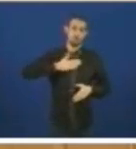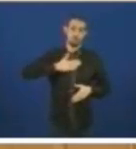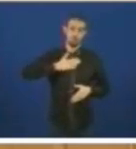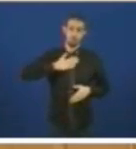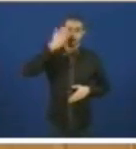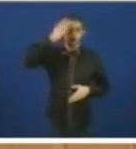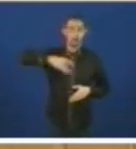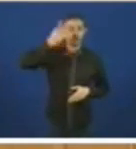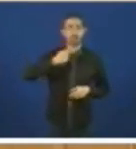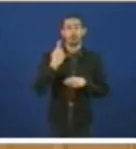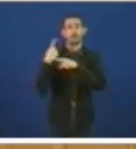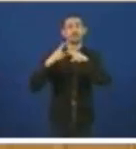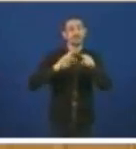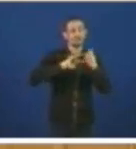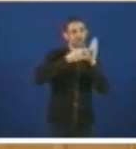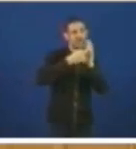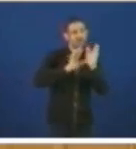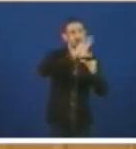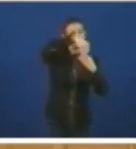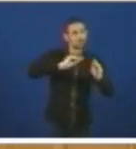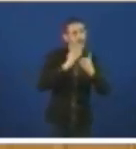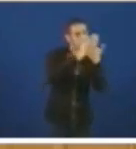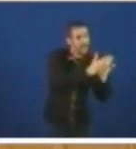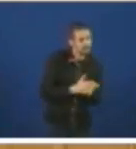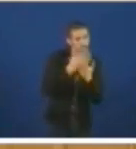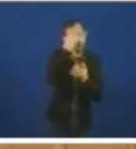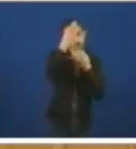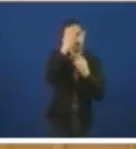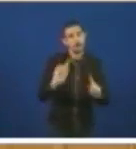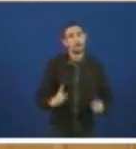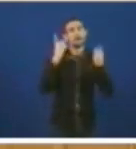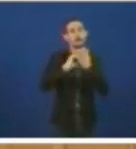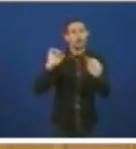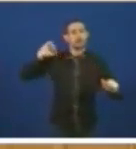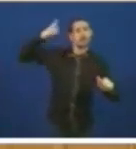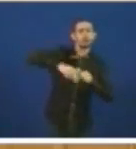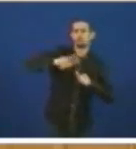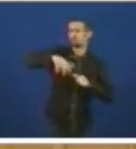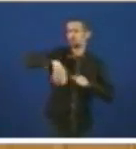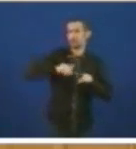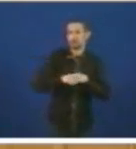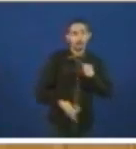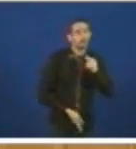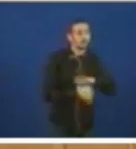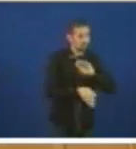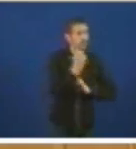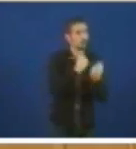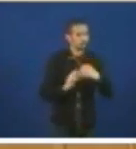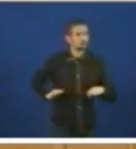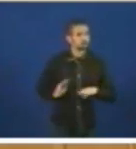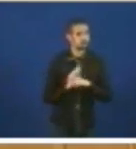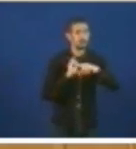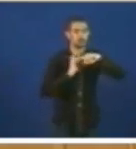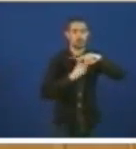viabilidade técnica e un estudio concreto que por primera vez fixa a viabilidade económica propostas que por certo o anterior goberno que usted